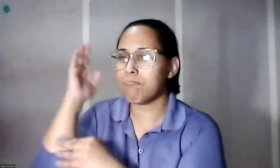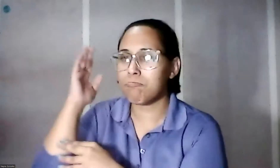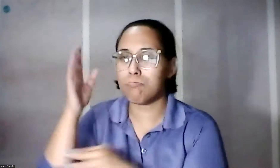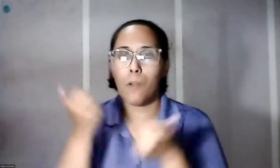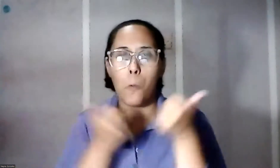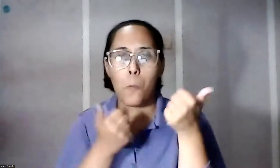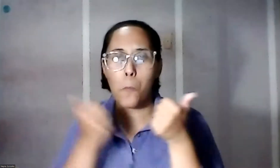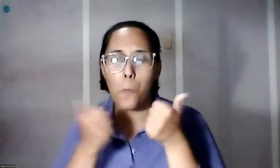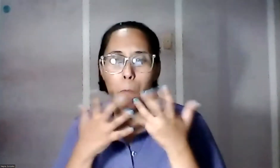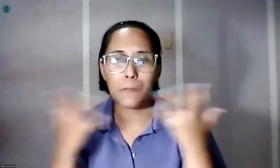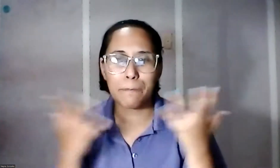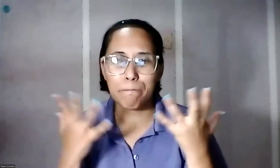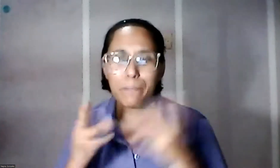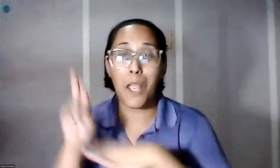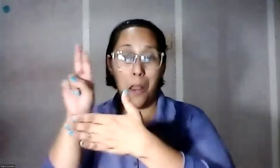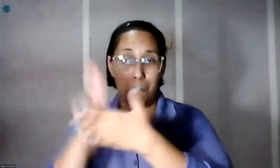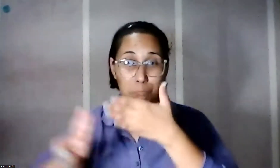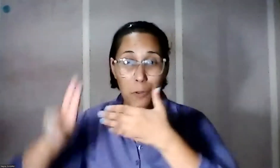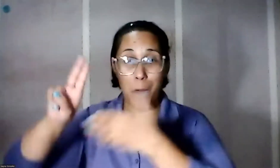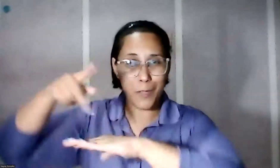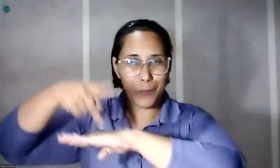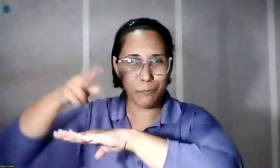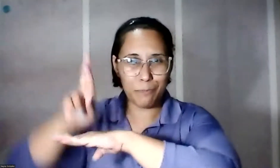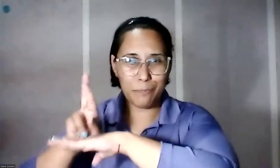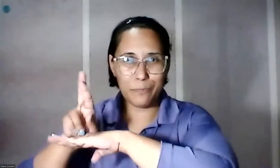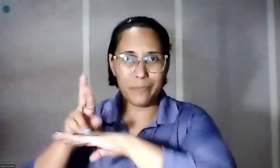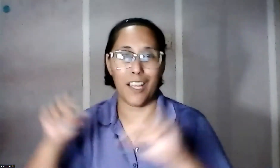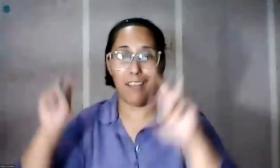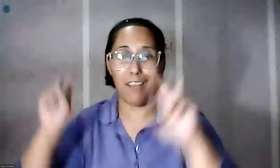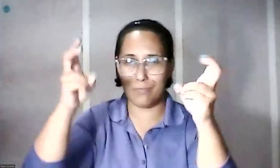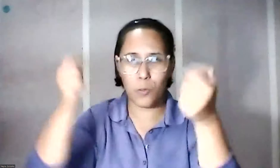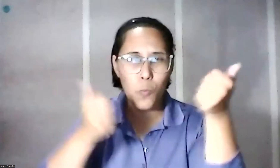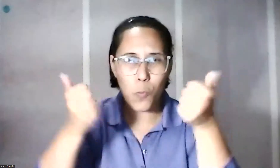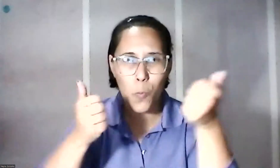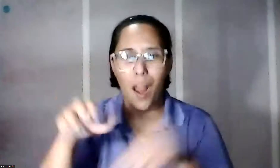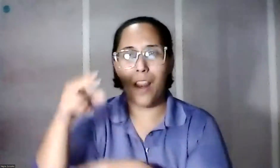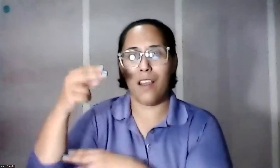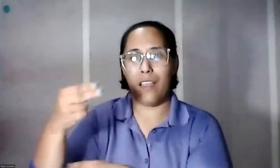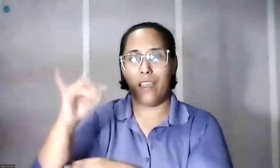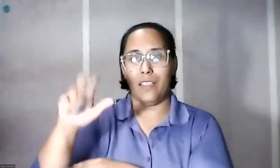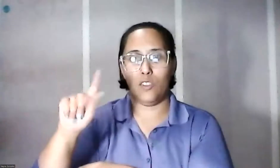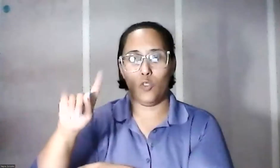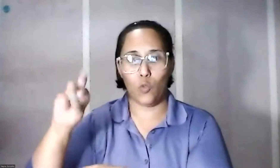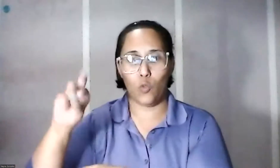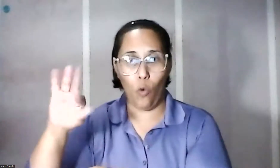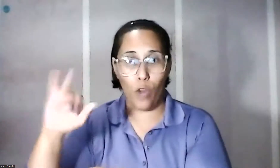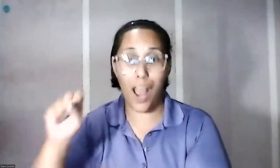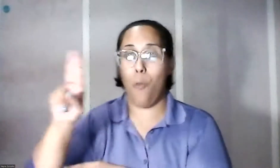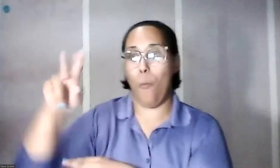estará dedicada a la Universidad de Puerto Rico. El título de la charla es Historiar la UPR,